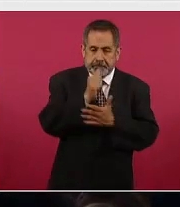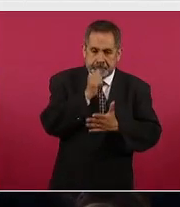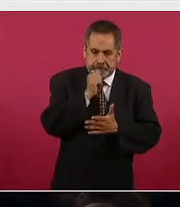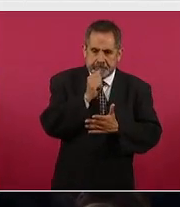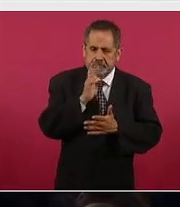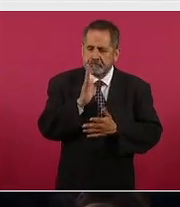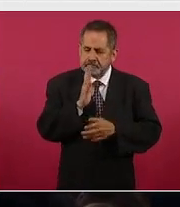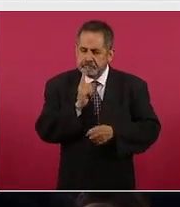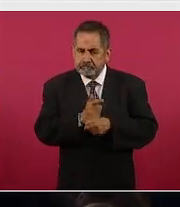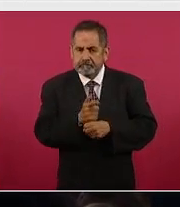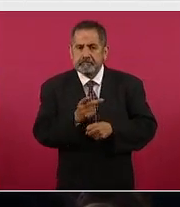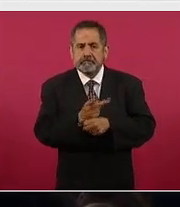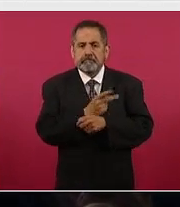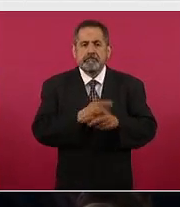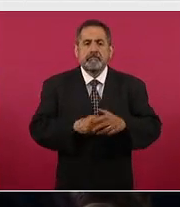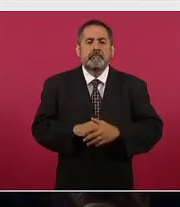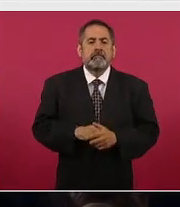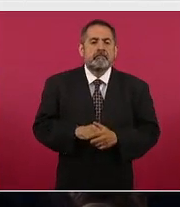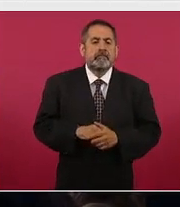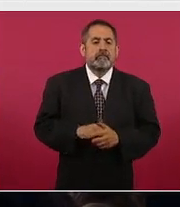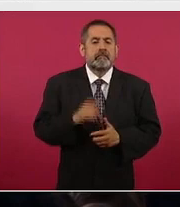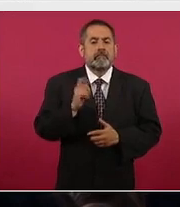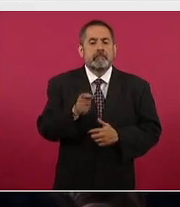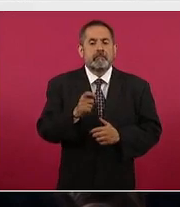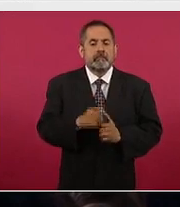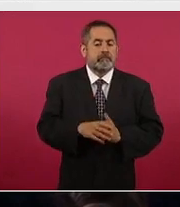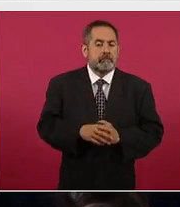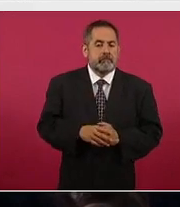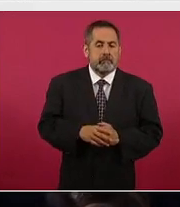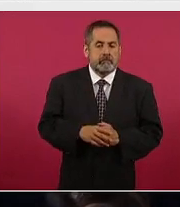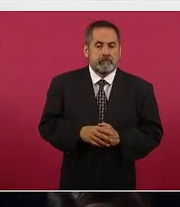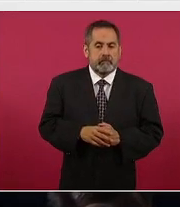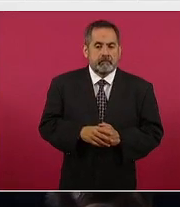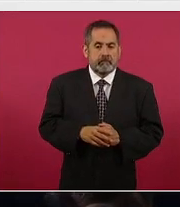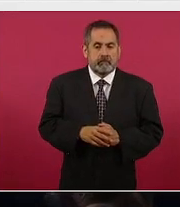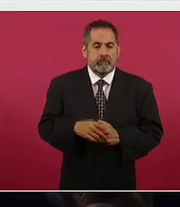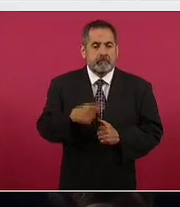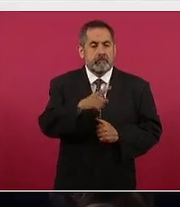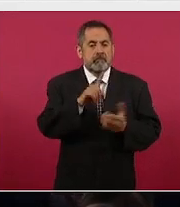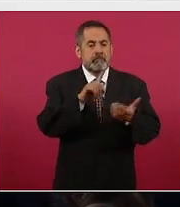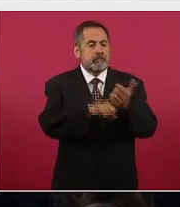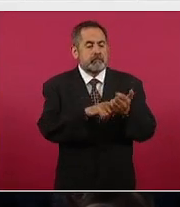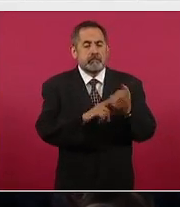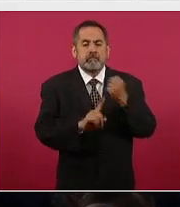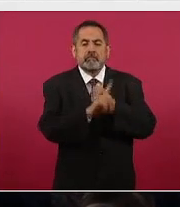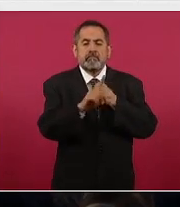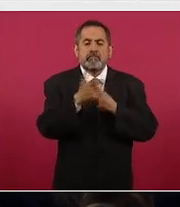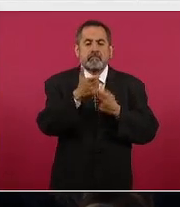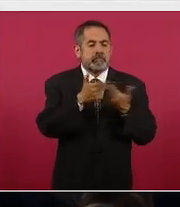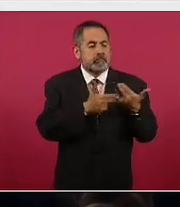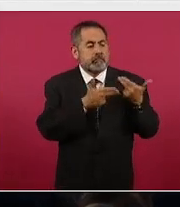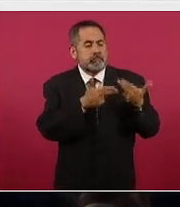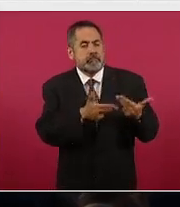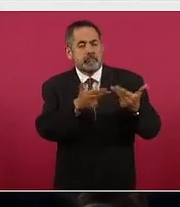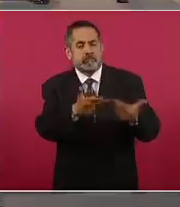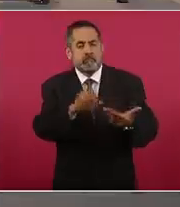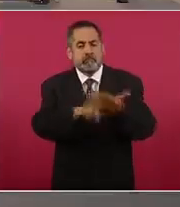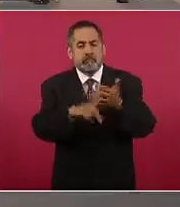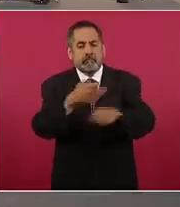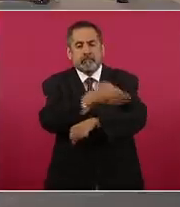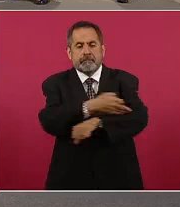es de que era un pleito de una herencia familiar